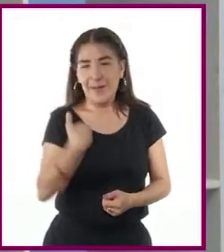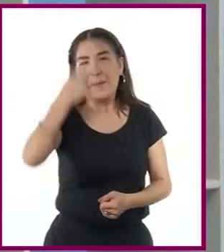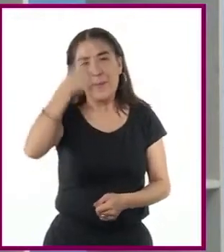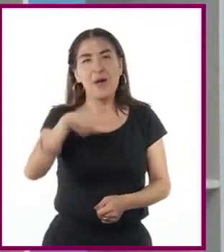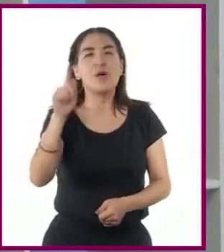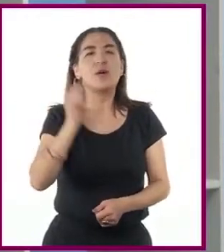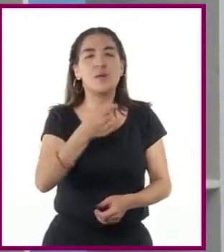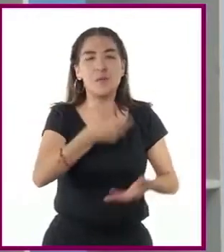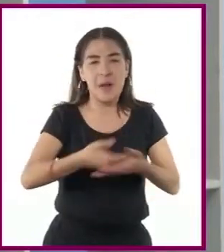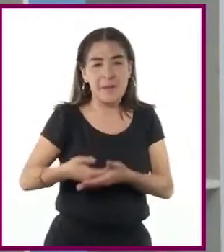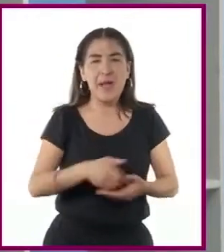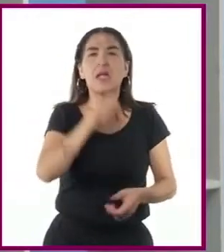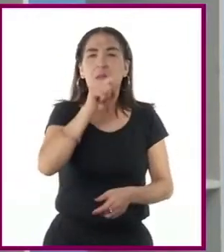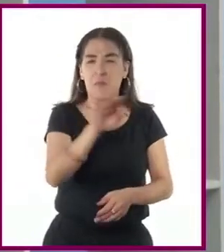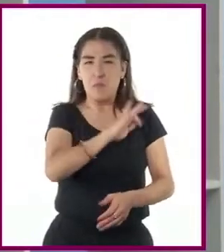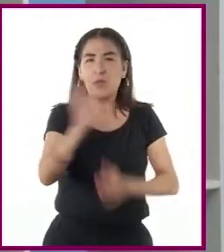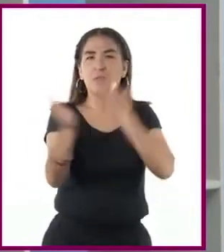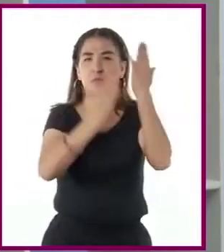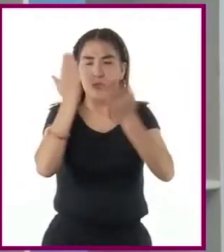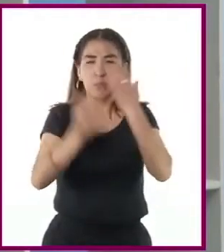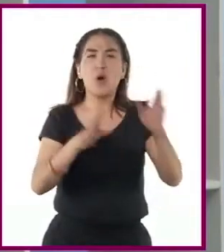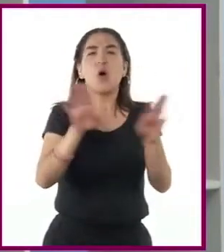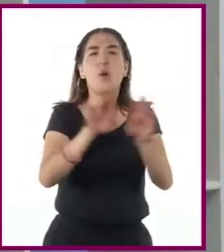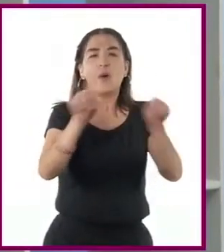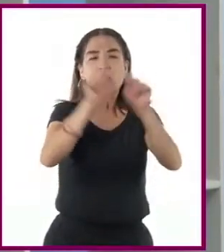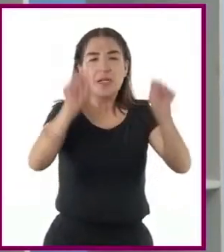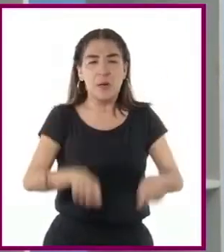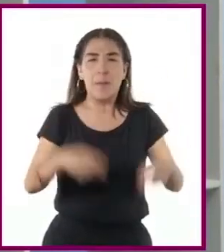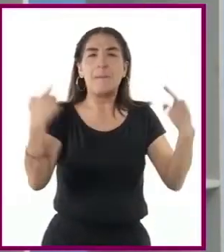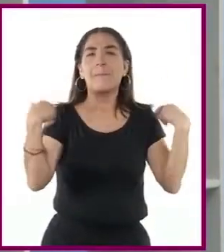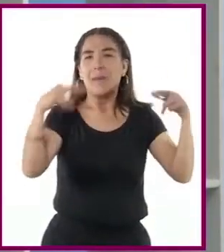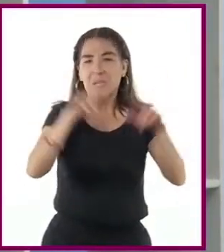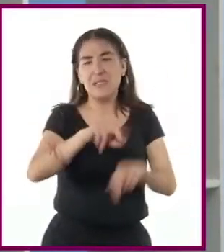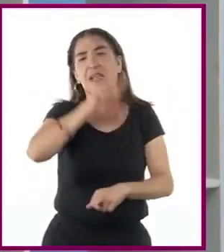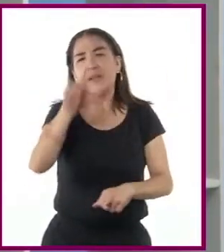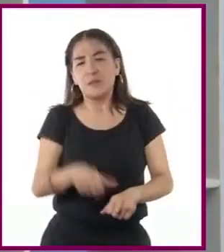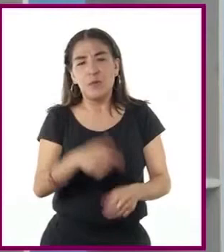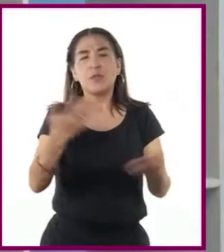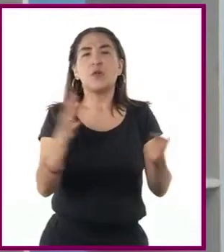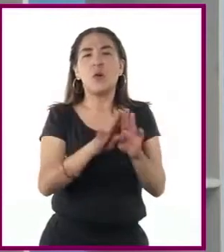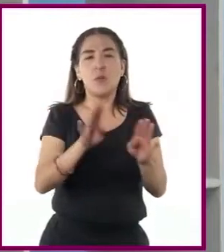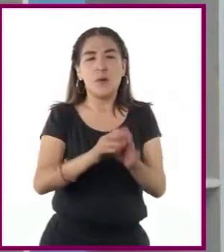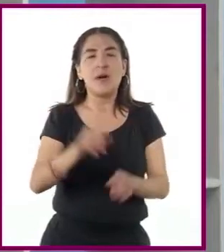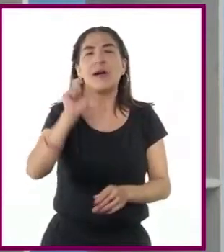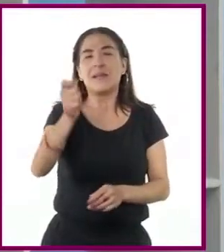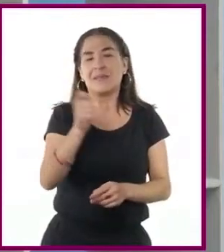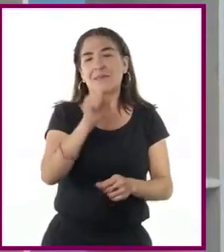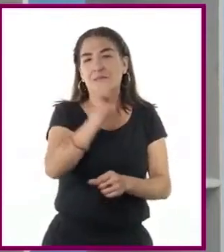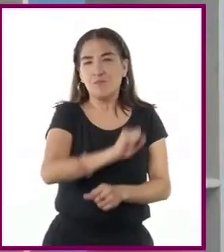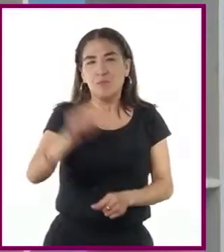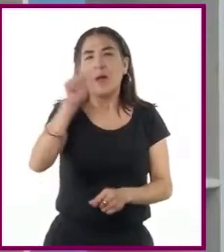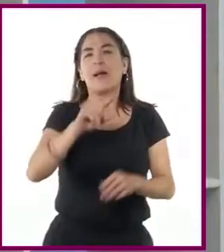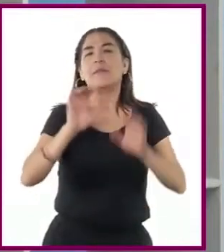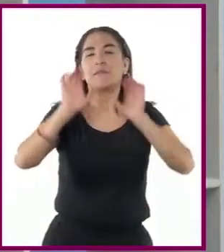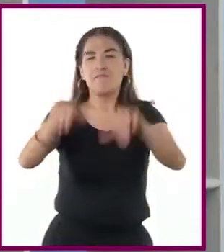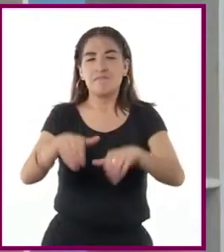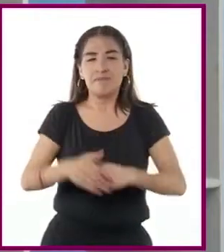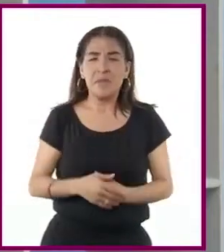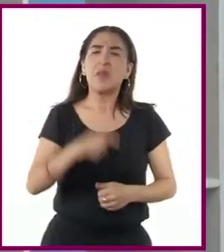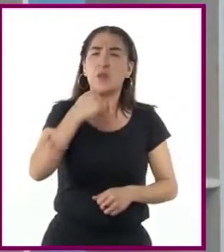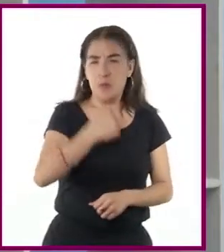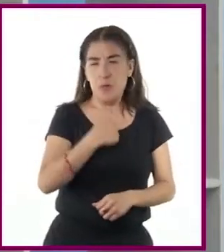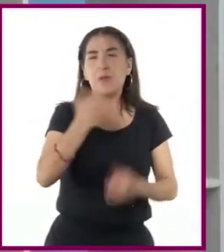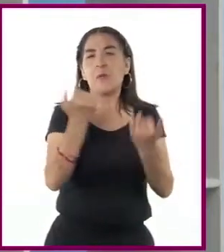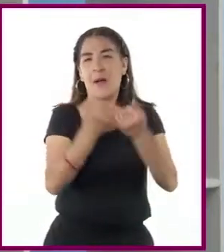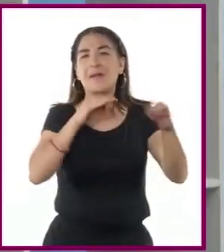estudiar. Conseguí el diploma de maestra y luego el de profesora de instituto y trabajé, explica Schenk. Pero la edificación